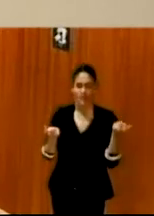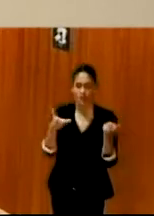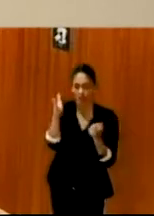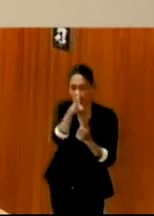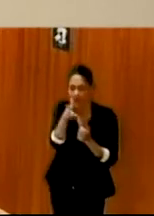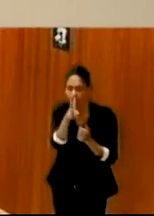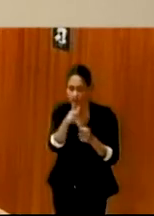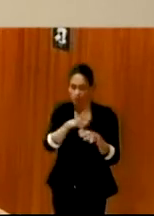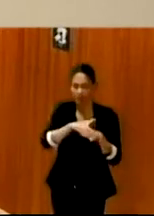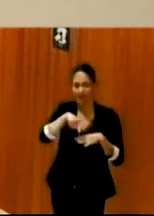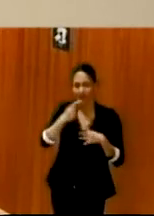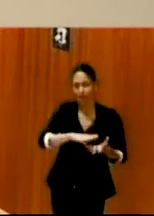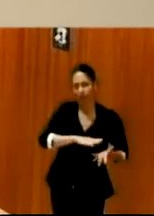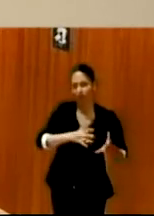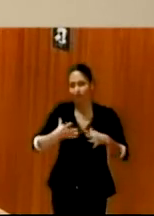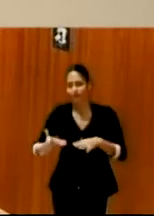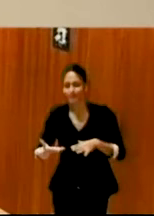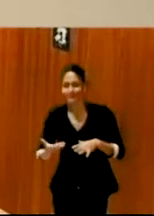luego editar dos minutos.